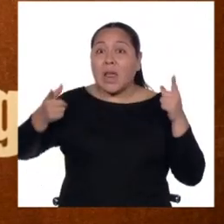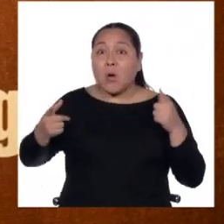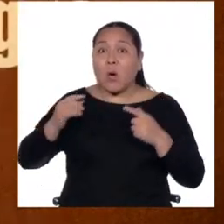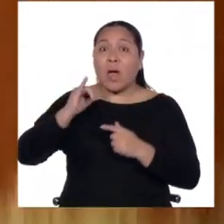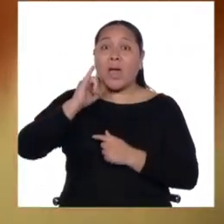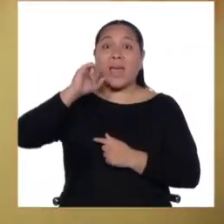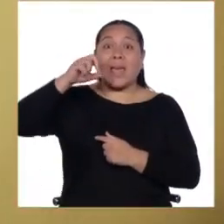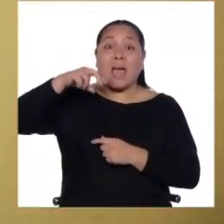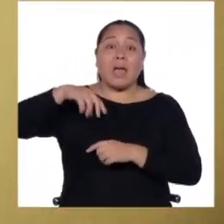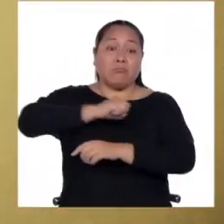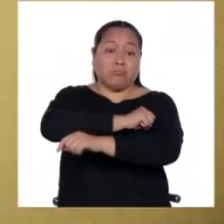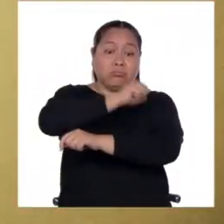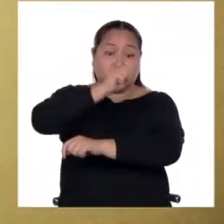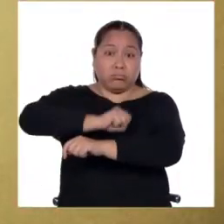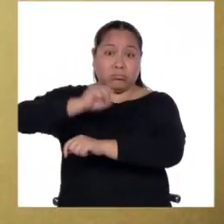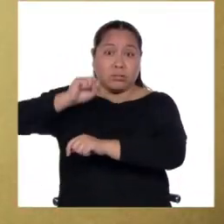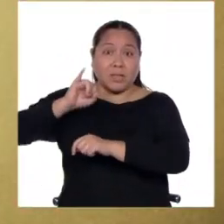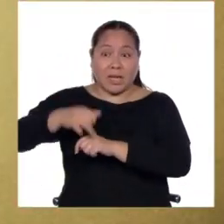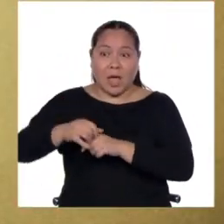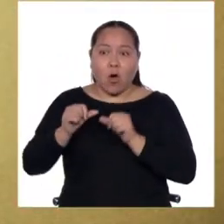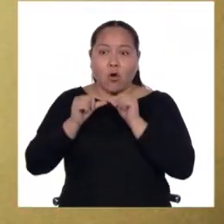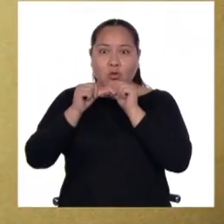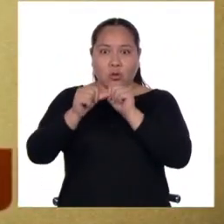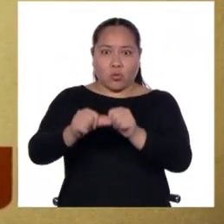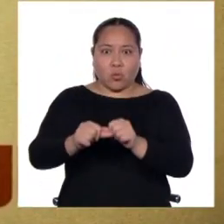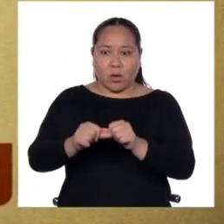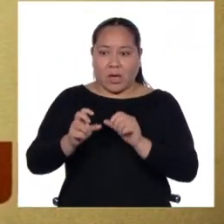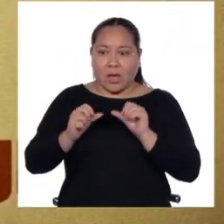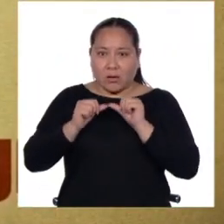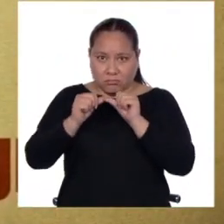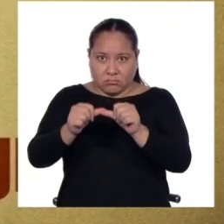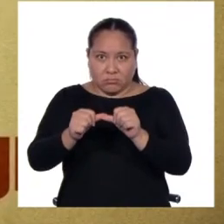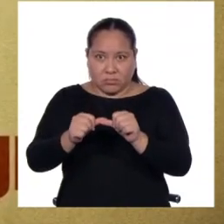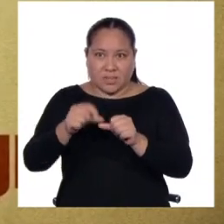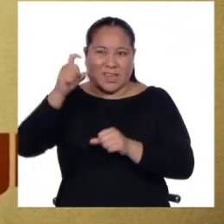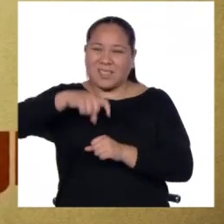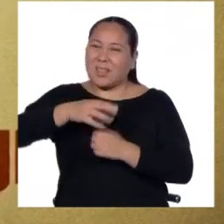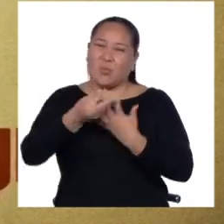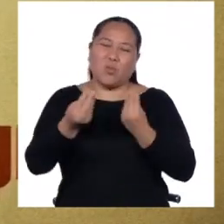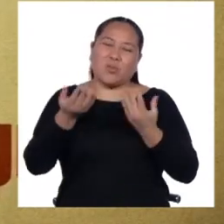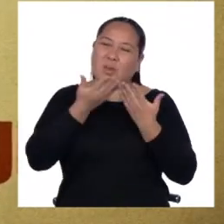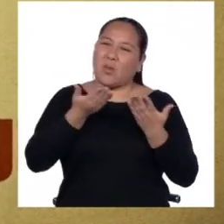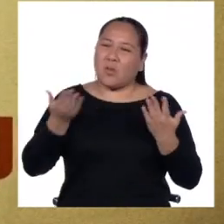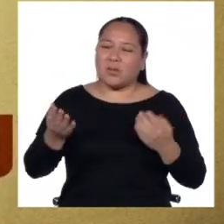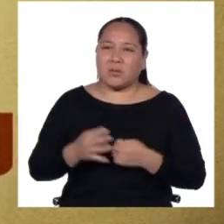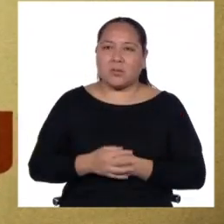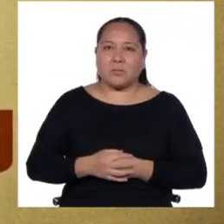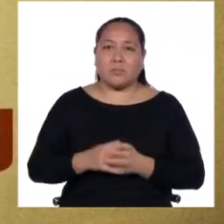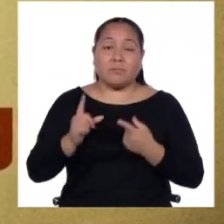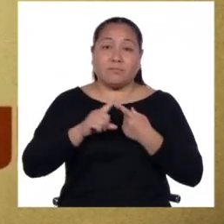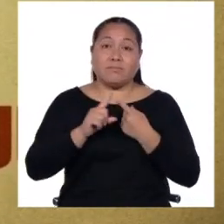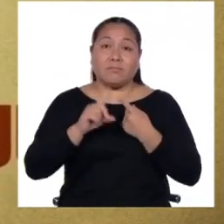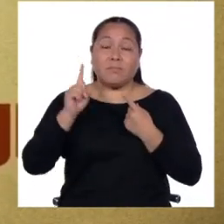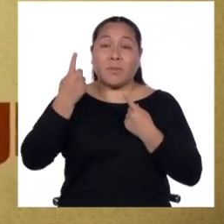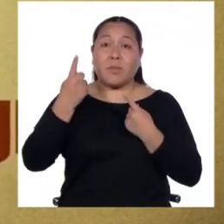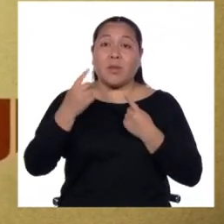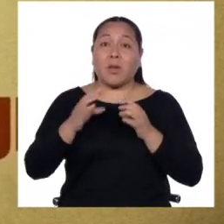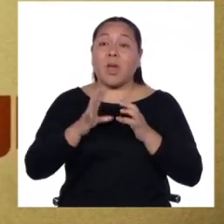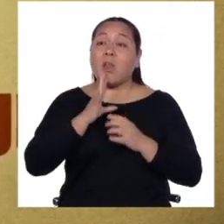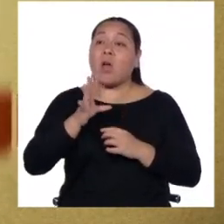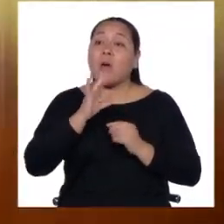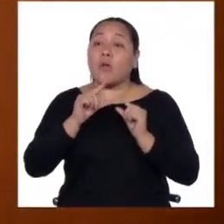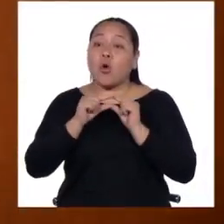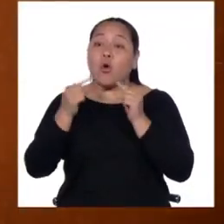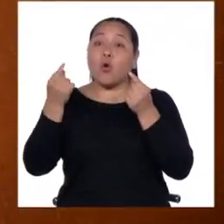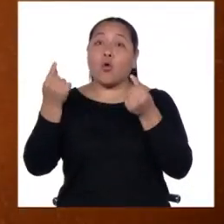estatus y supervivencia, se necesitan muchas cosas. Primero, que la hable un grupo social